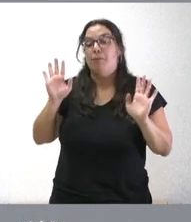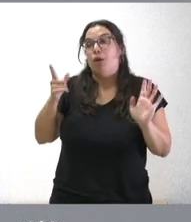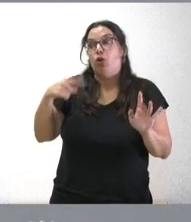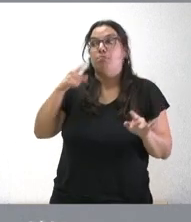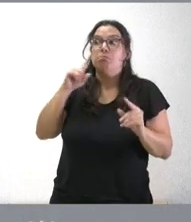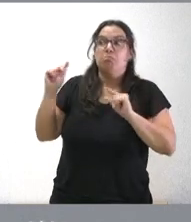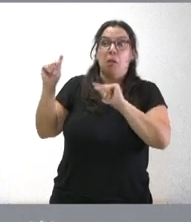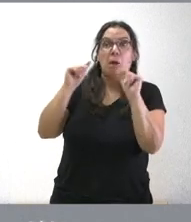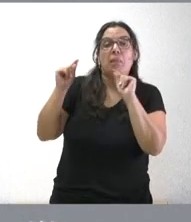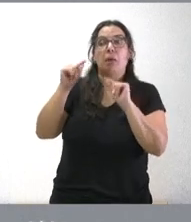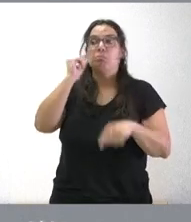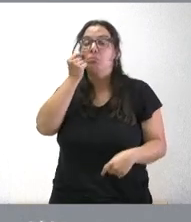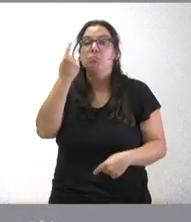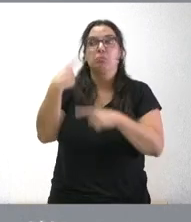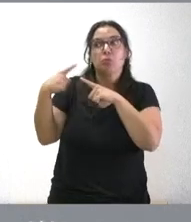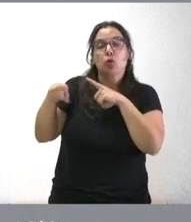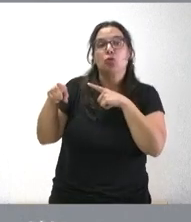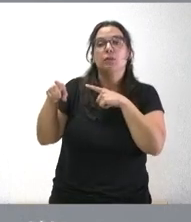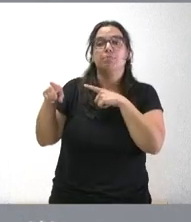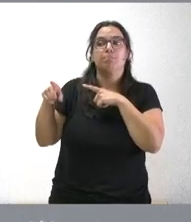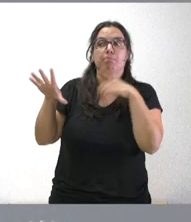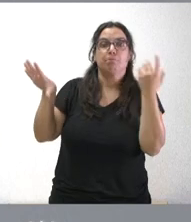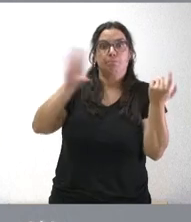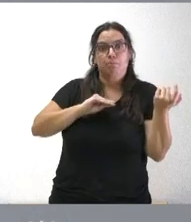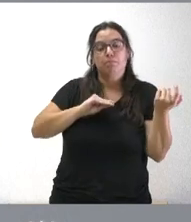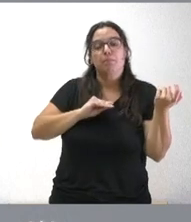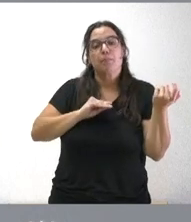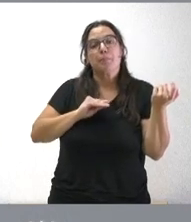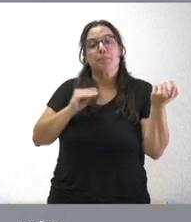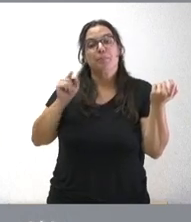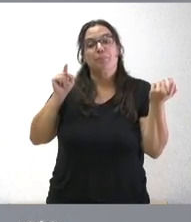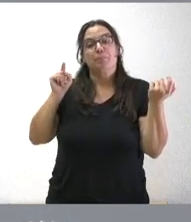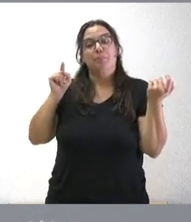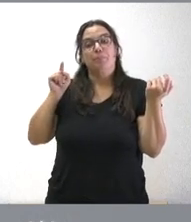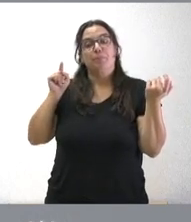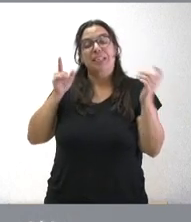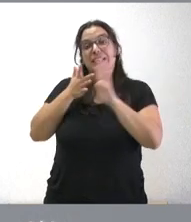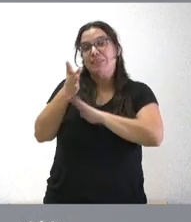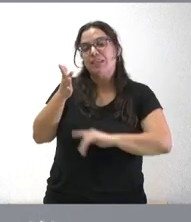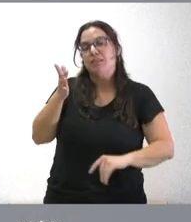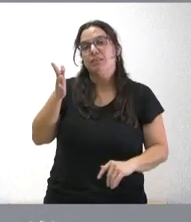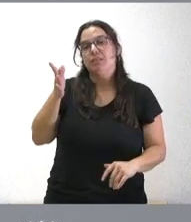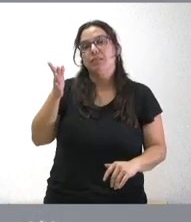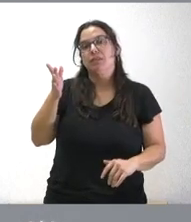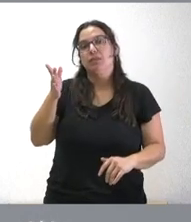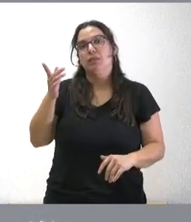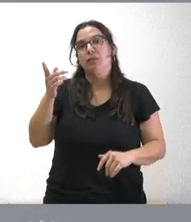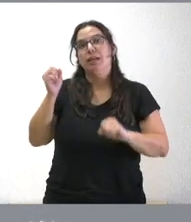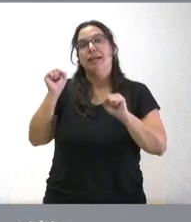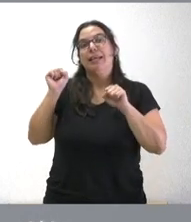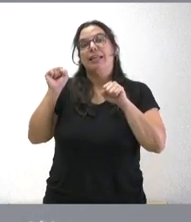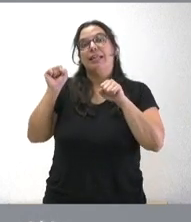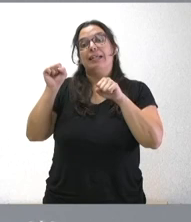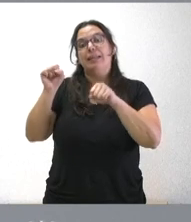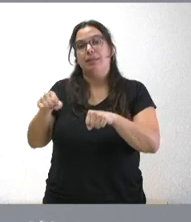de los debates públicos que estamos conociendo y a los que tienen también haces ustedes es que de lo que estamos hablando es de un retraso en la